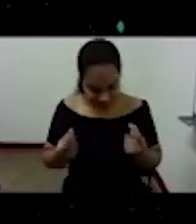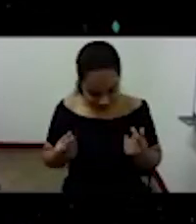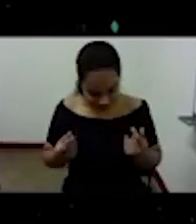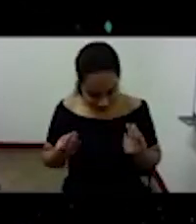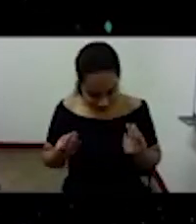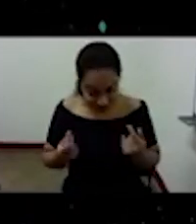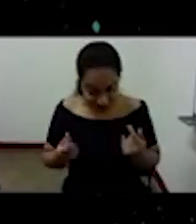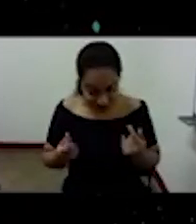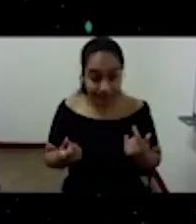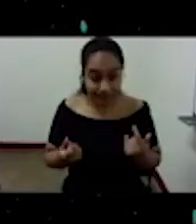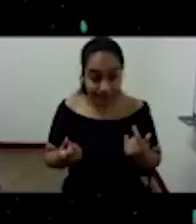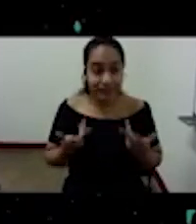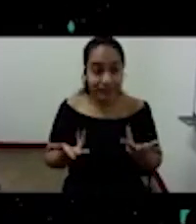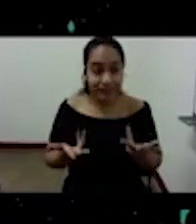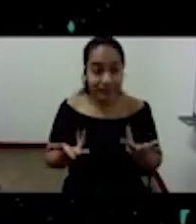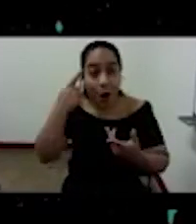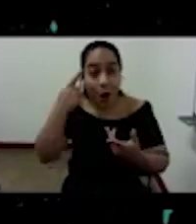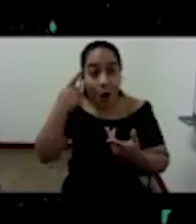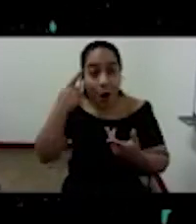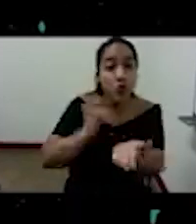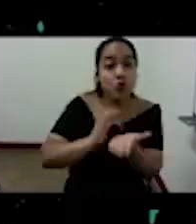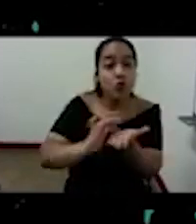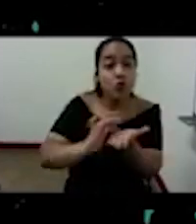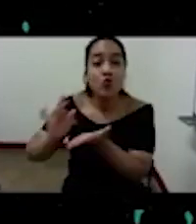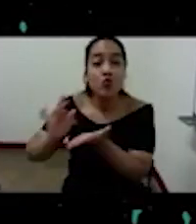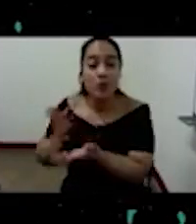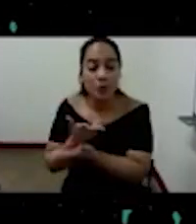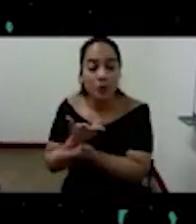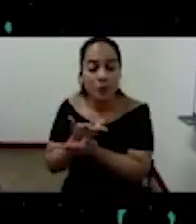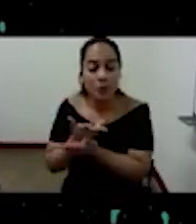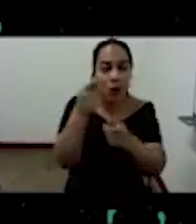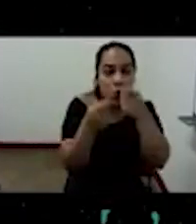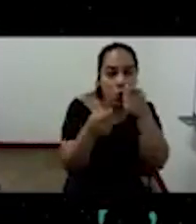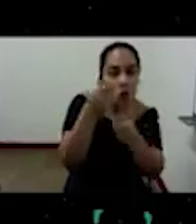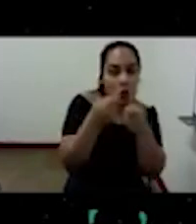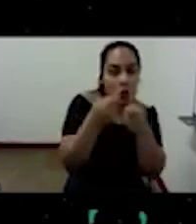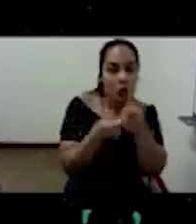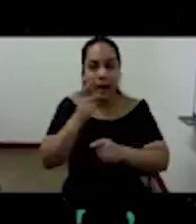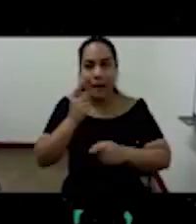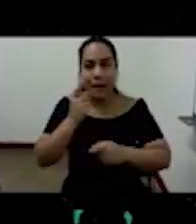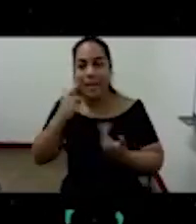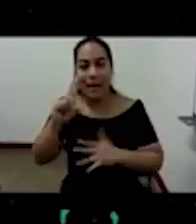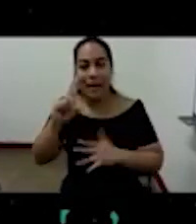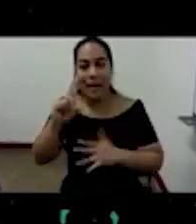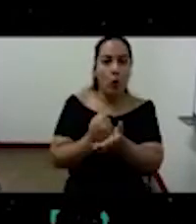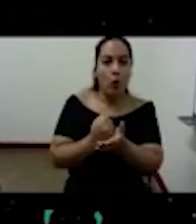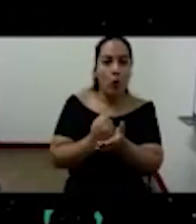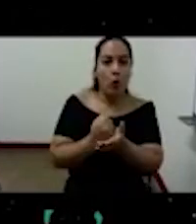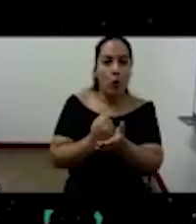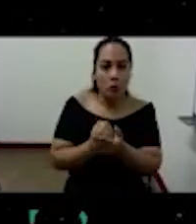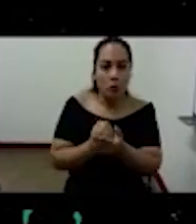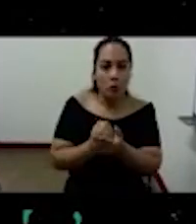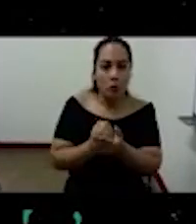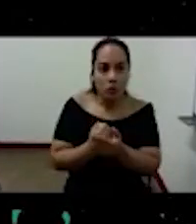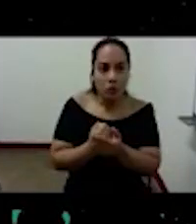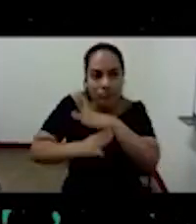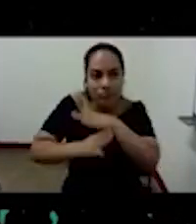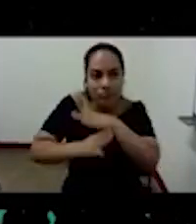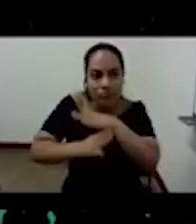convergencia de la economía neoliberal con los medios